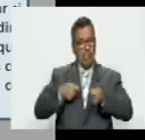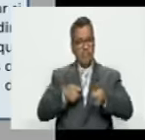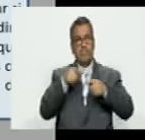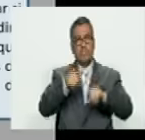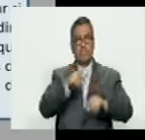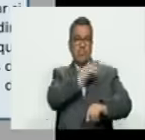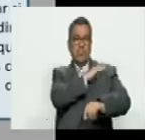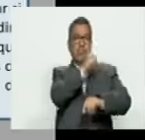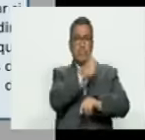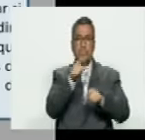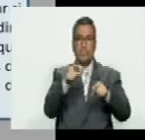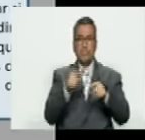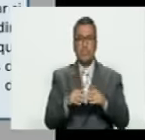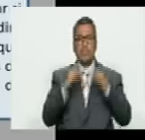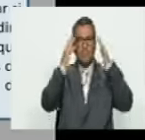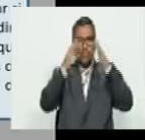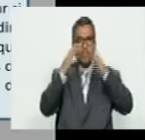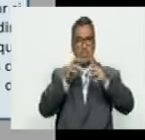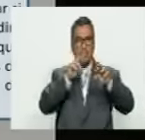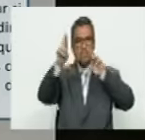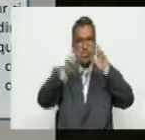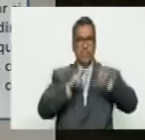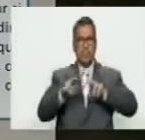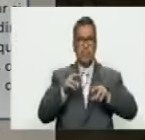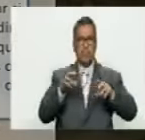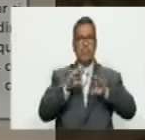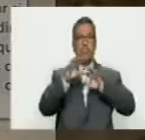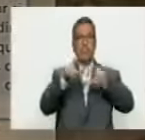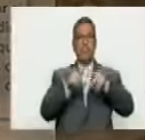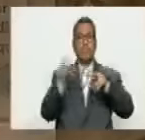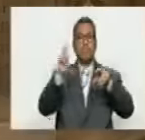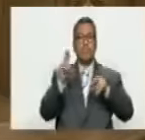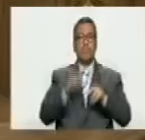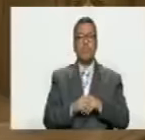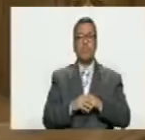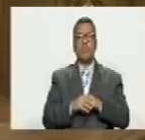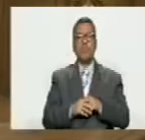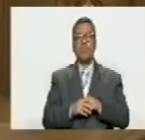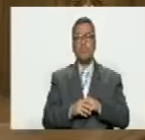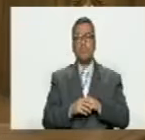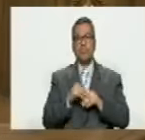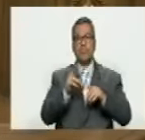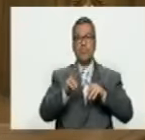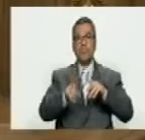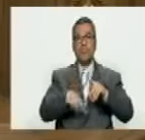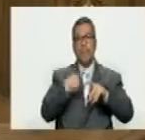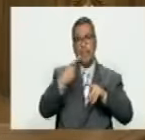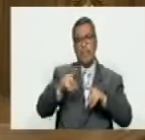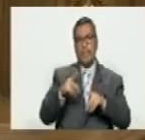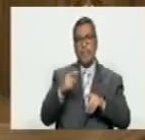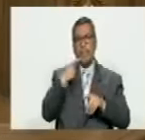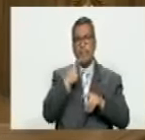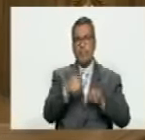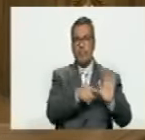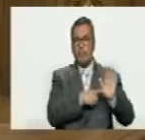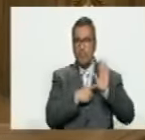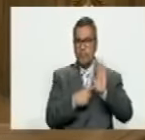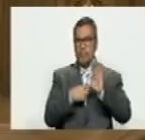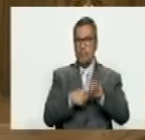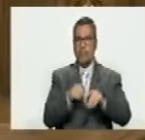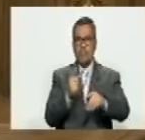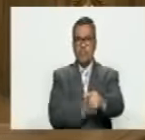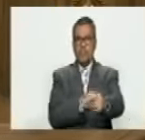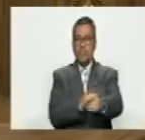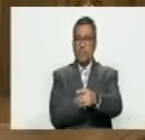el poder él está en un consejo de relaciones exteriores pero él no está él es republicano en el poder están los demócratas les voy a presentar al